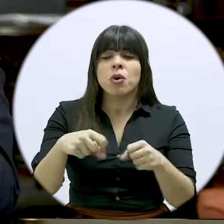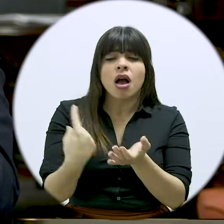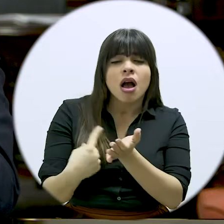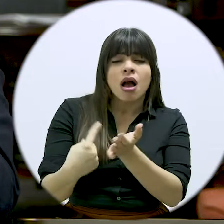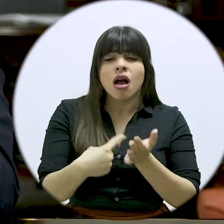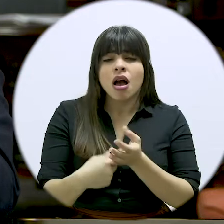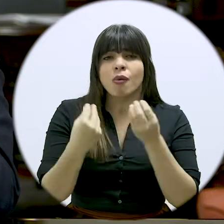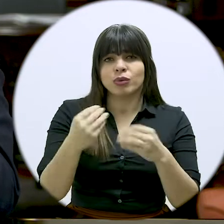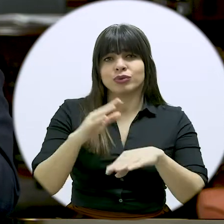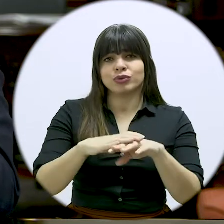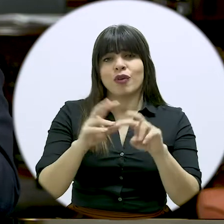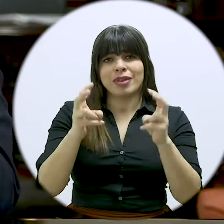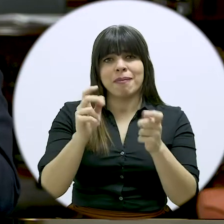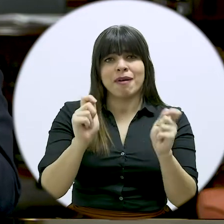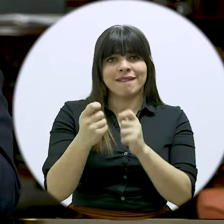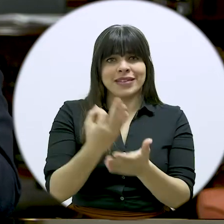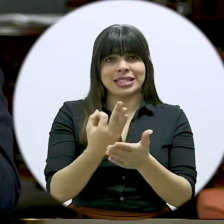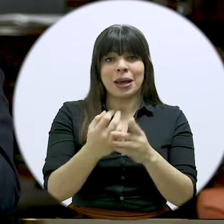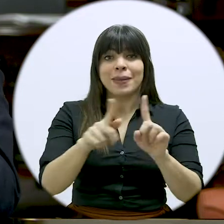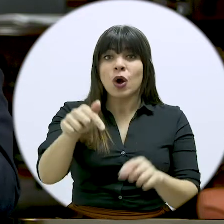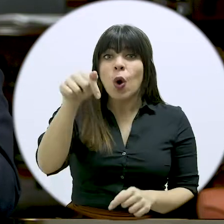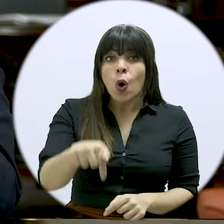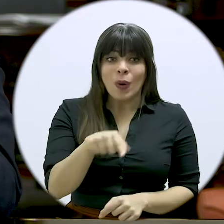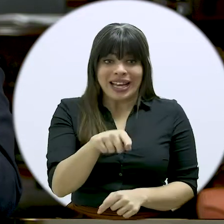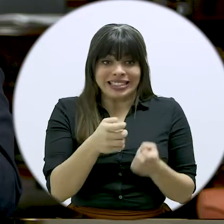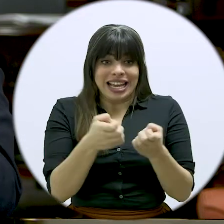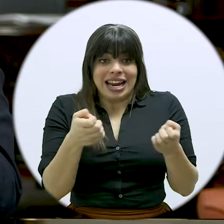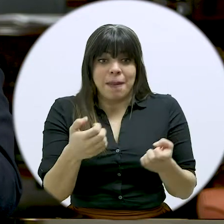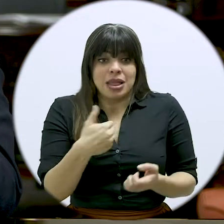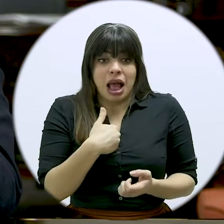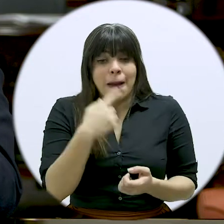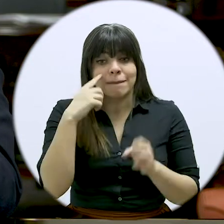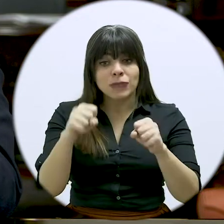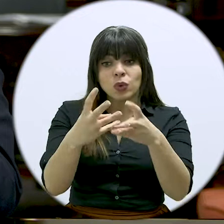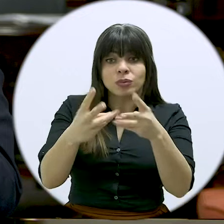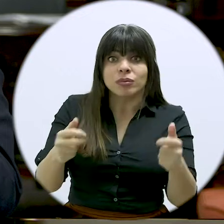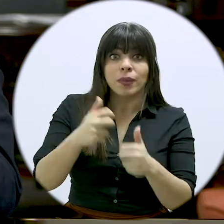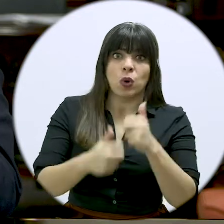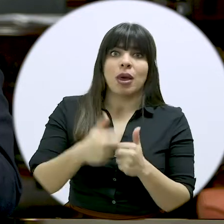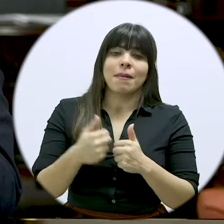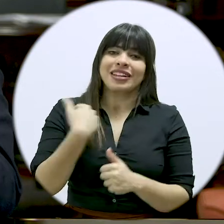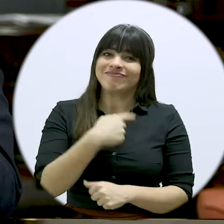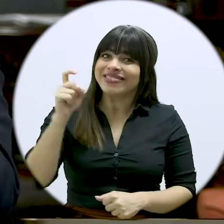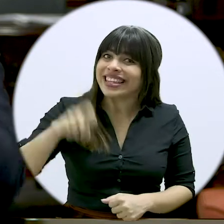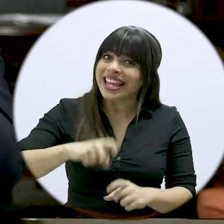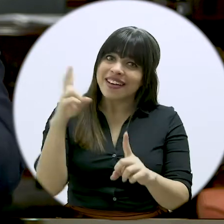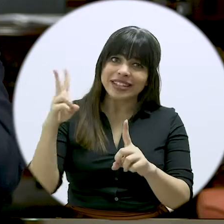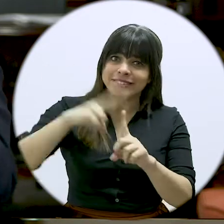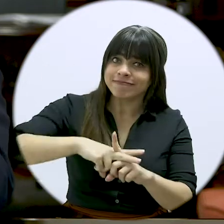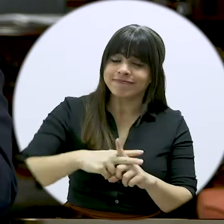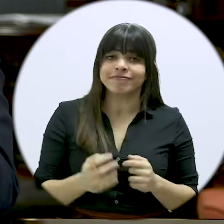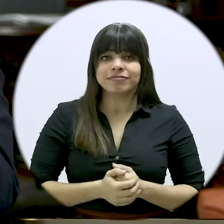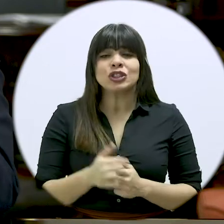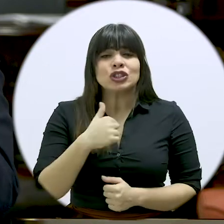Podemos hablar mucho sobre la reforma fiscal, pero hoy es la herramienta que tenemos para resolver el problema y tenemos